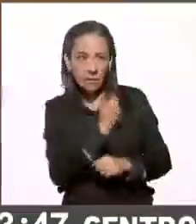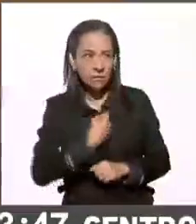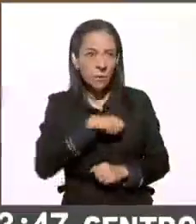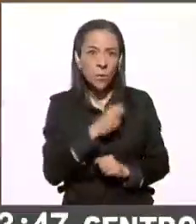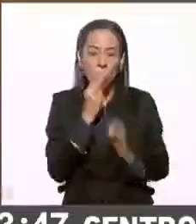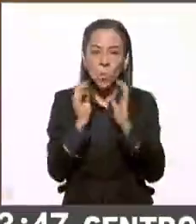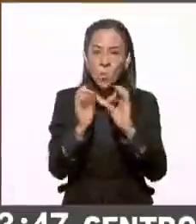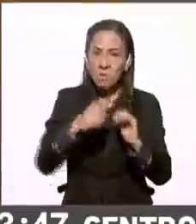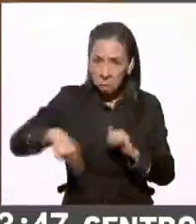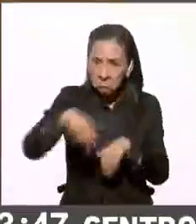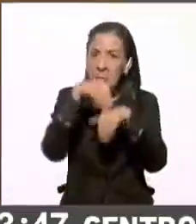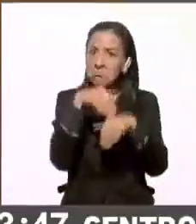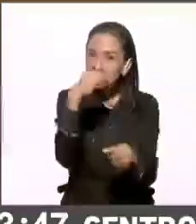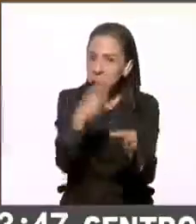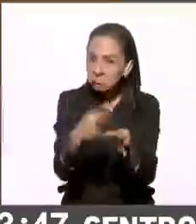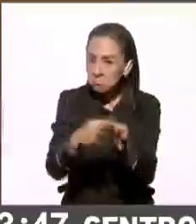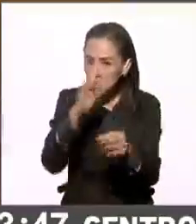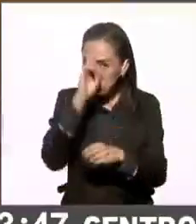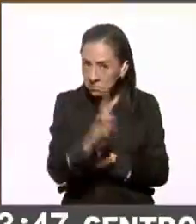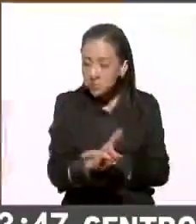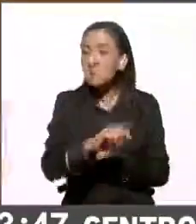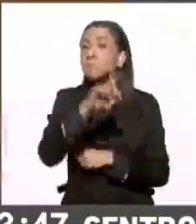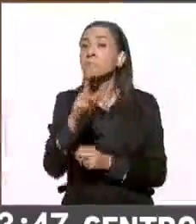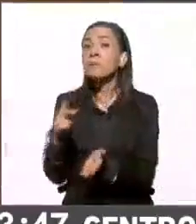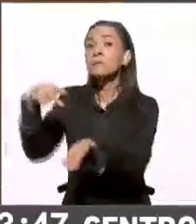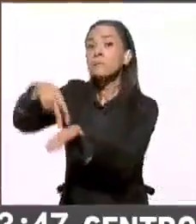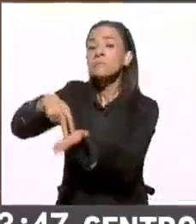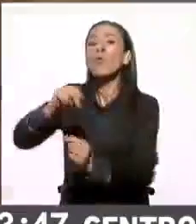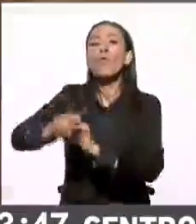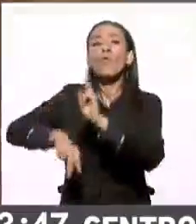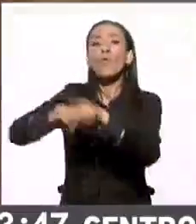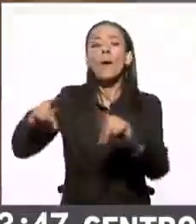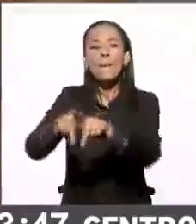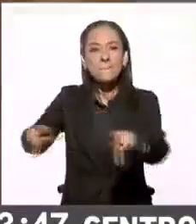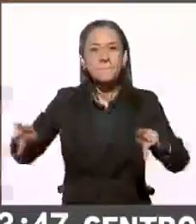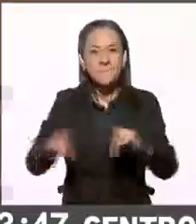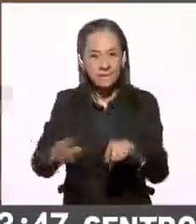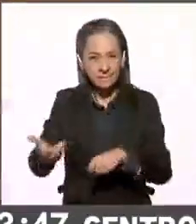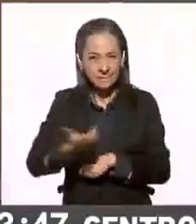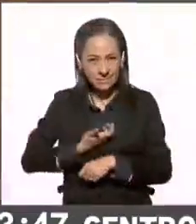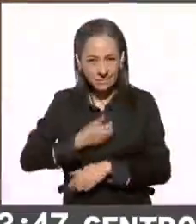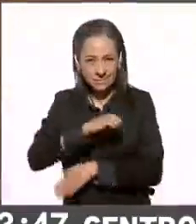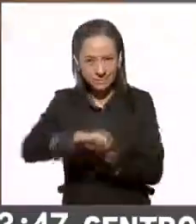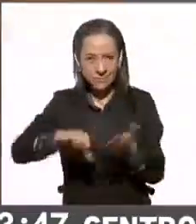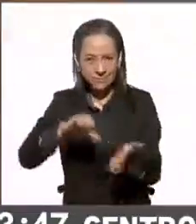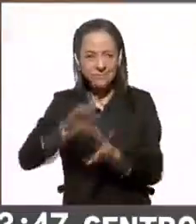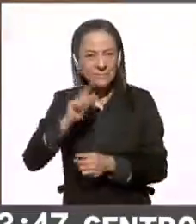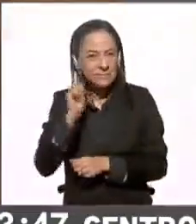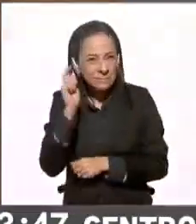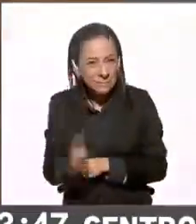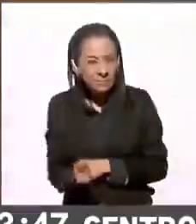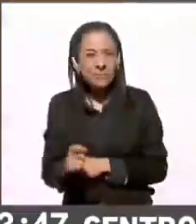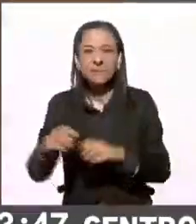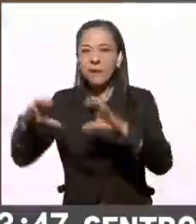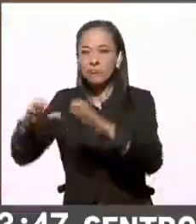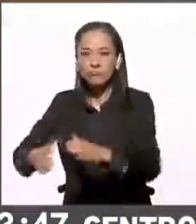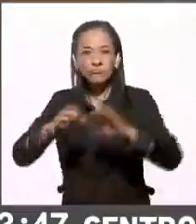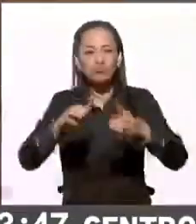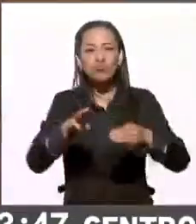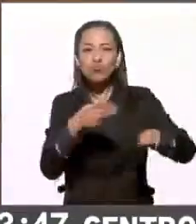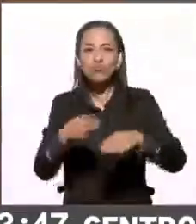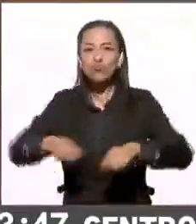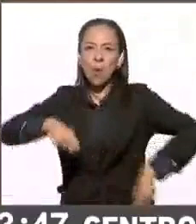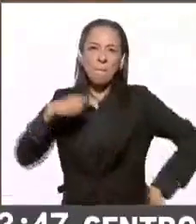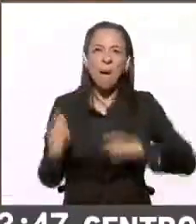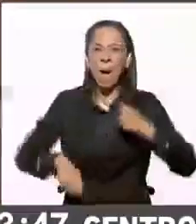después de la conferencia se dio cita en Plaza de Armas donde en una guerra de bandas y por supuesto con